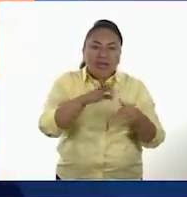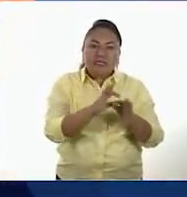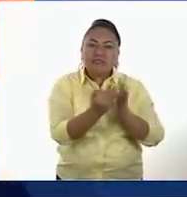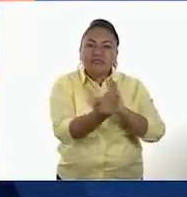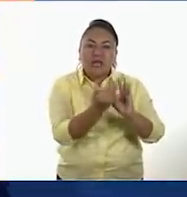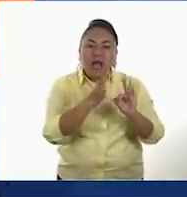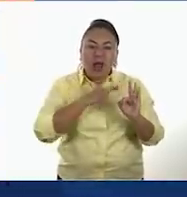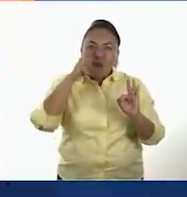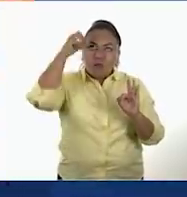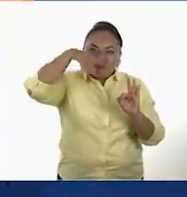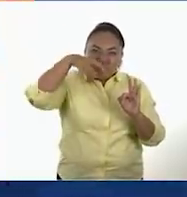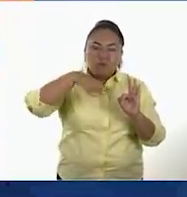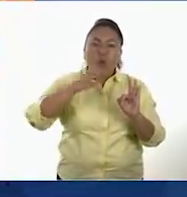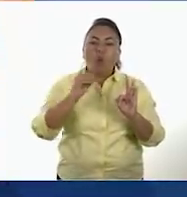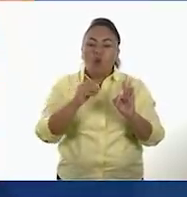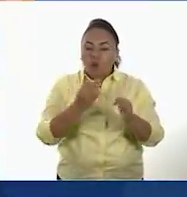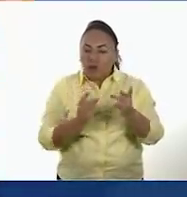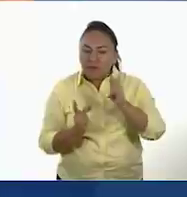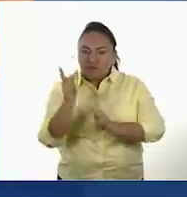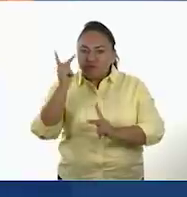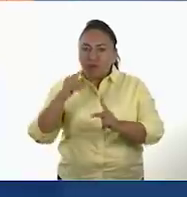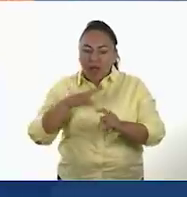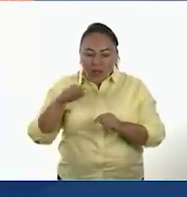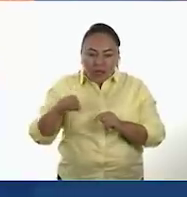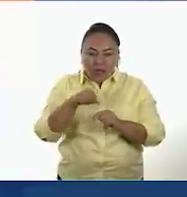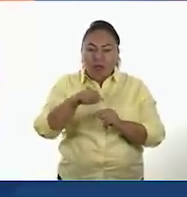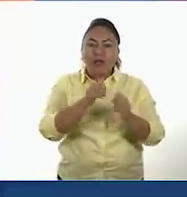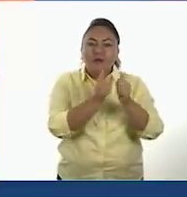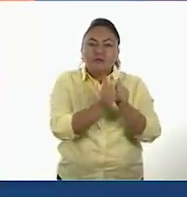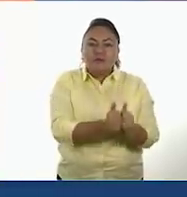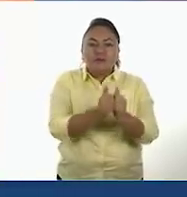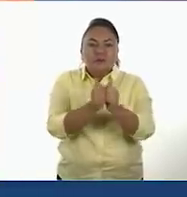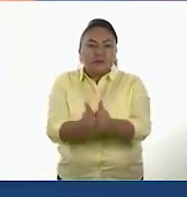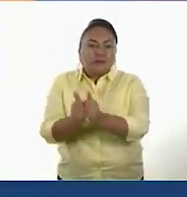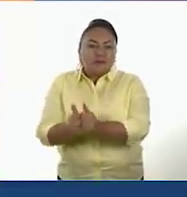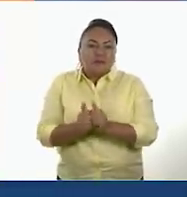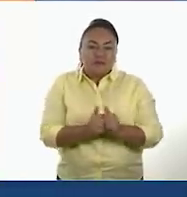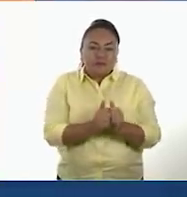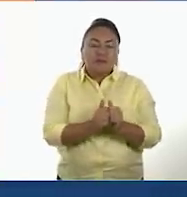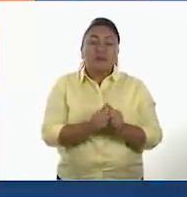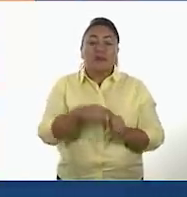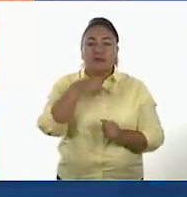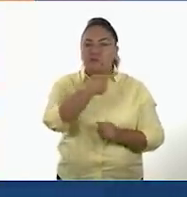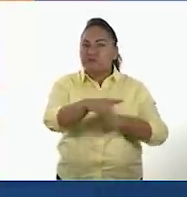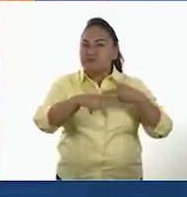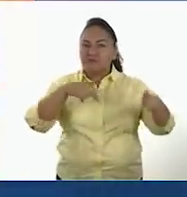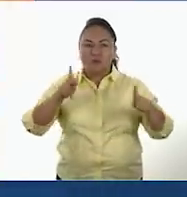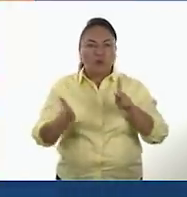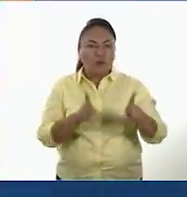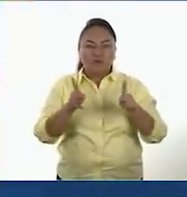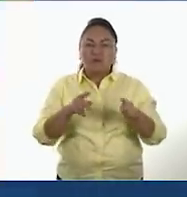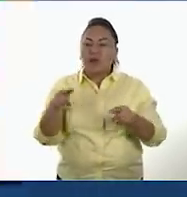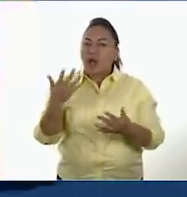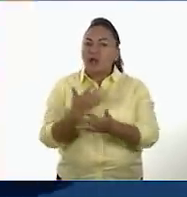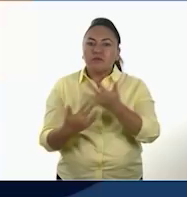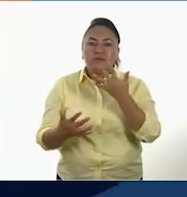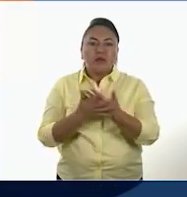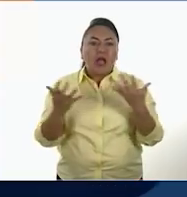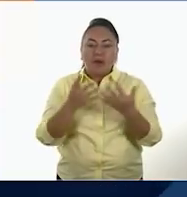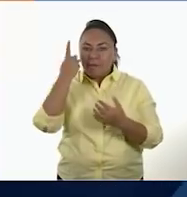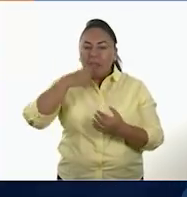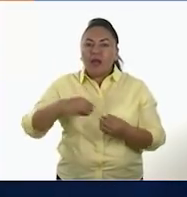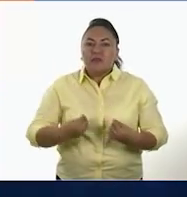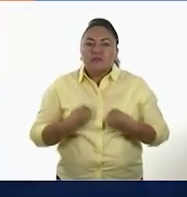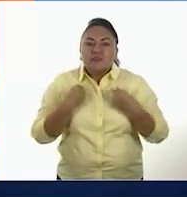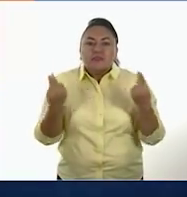agricultura, paz alimentaria y económica de estos grupos. Cada poblado producía los bienes que requería para su